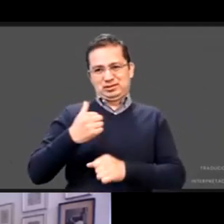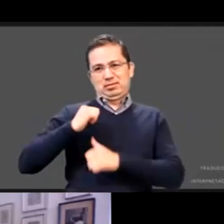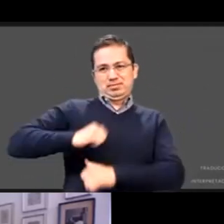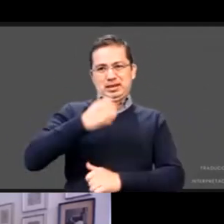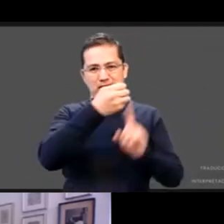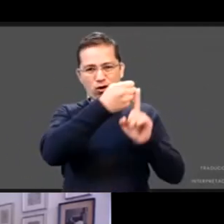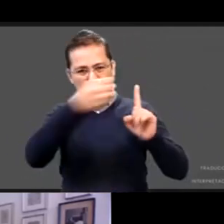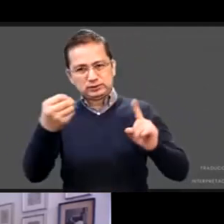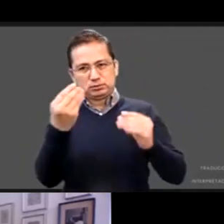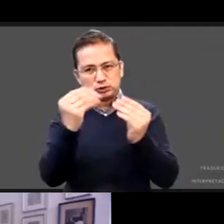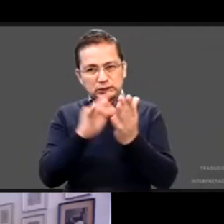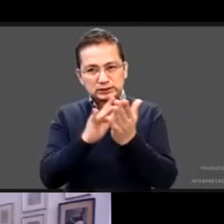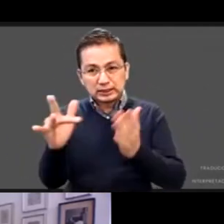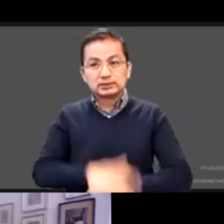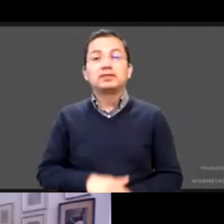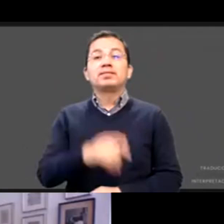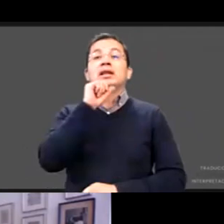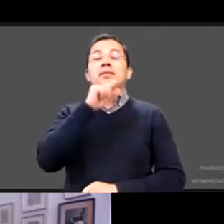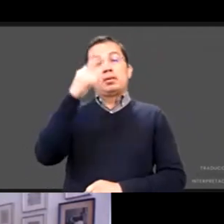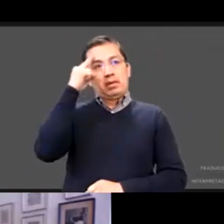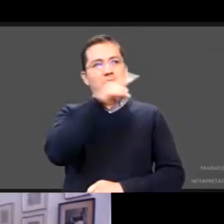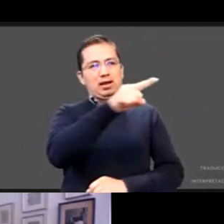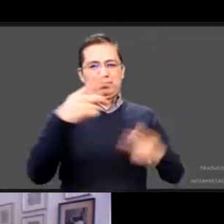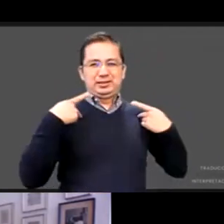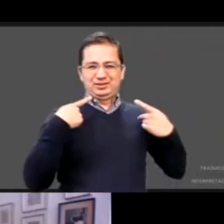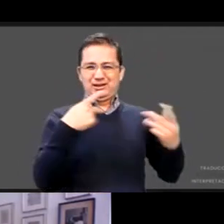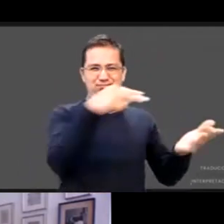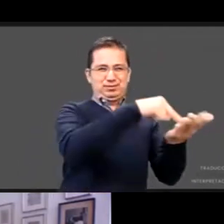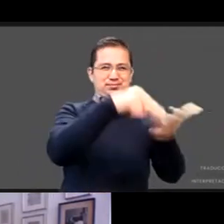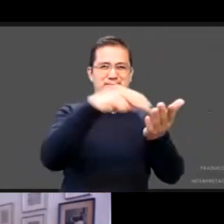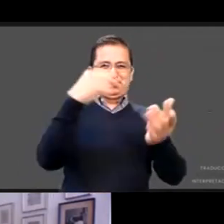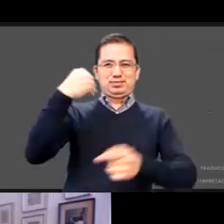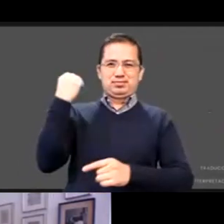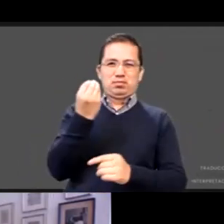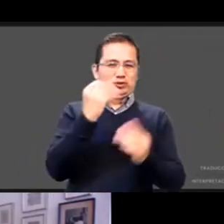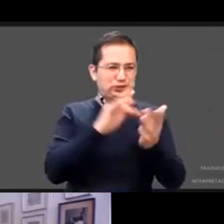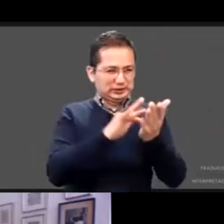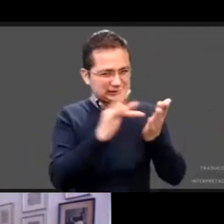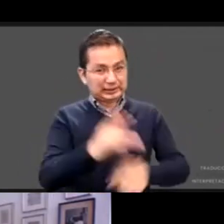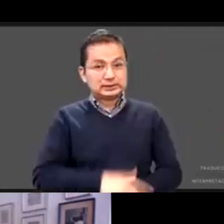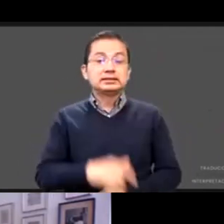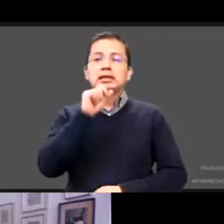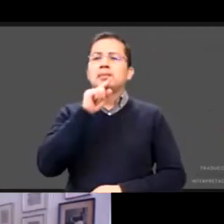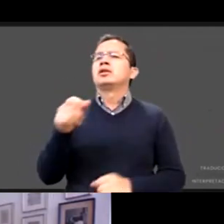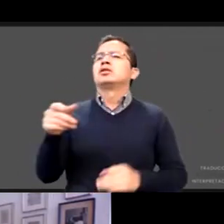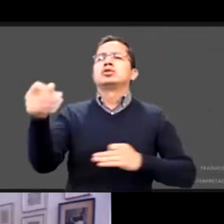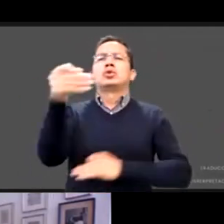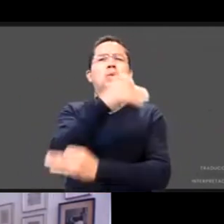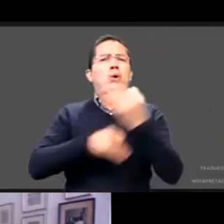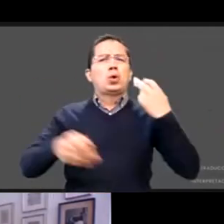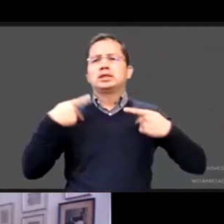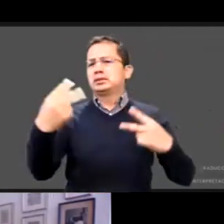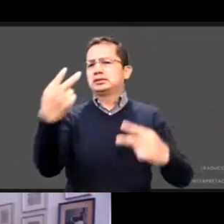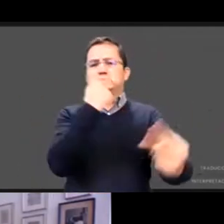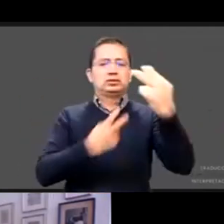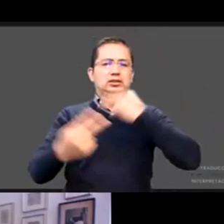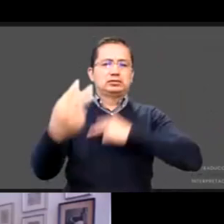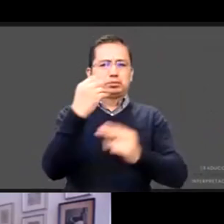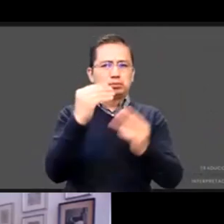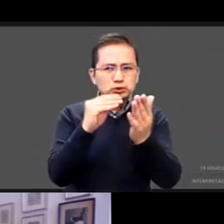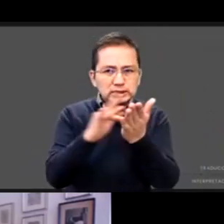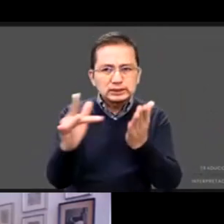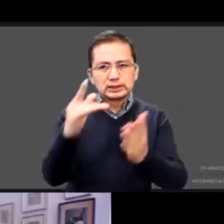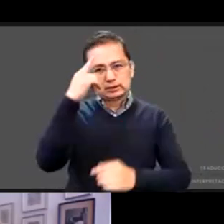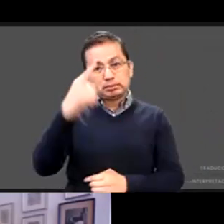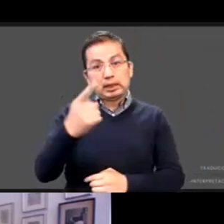queridos colegas y ponentes y sin duda a todas las personas que nos siguieron por su interés en la primera